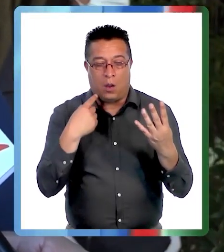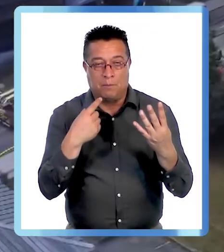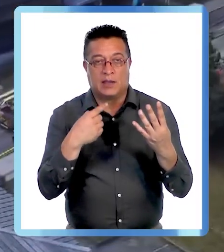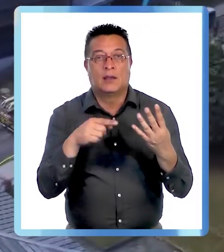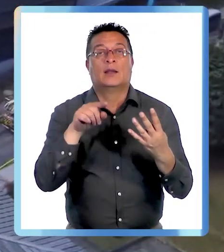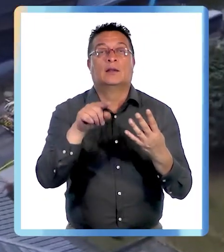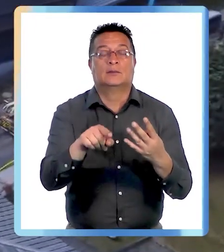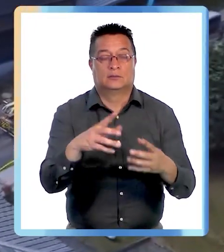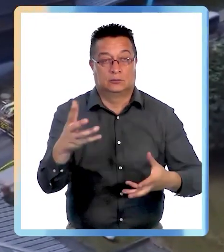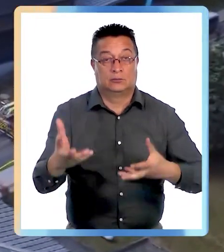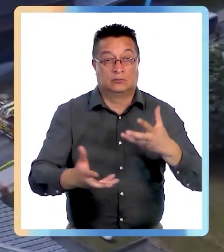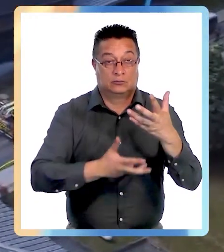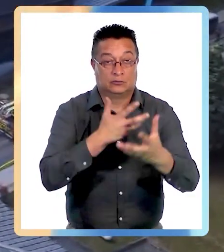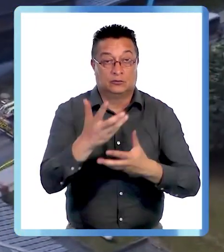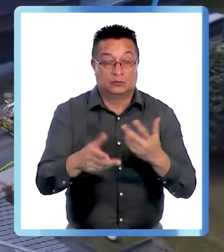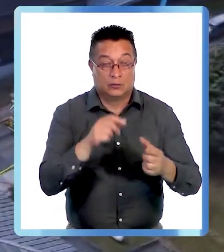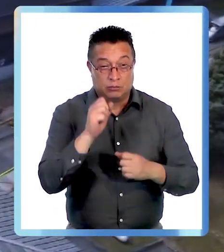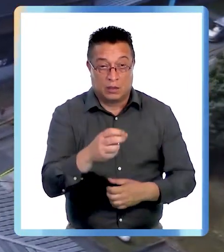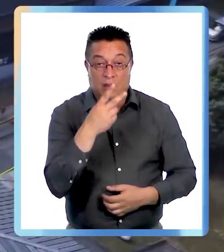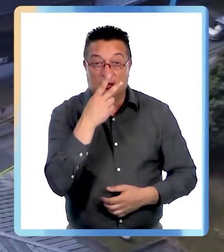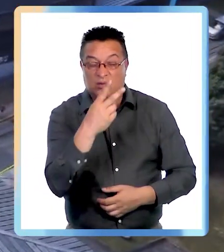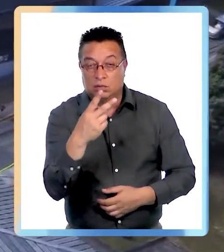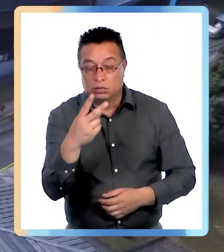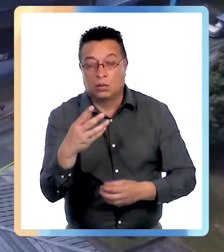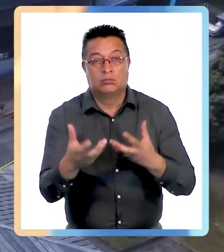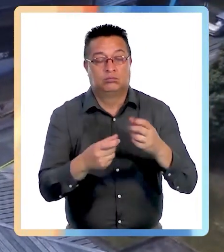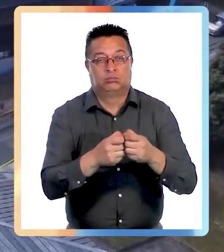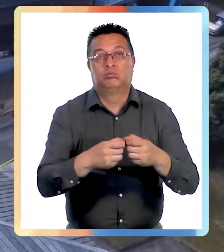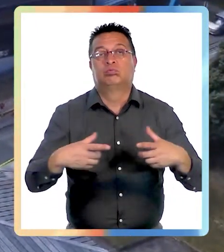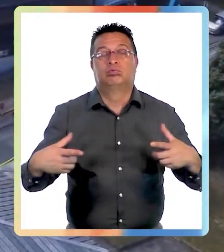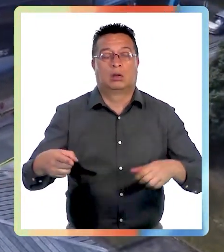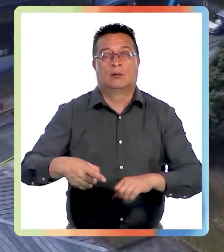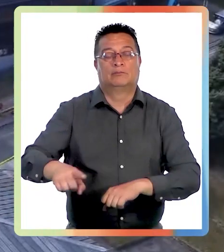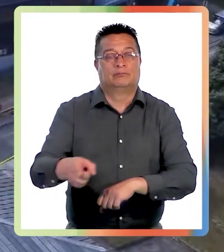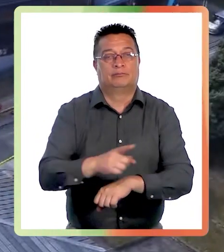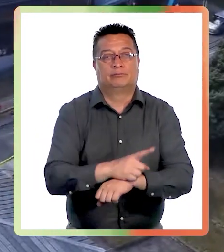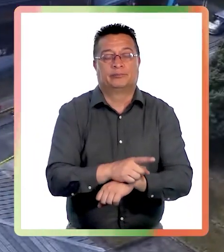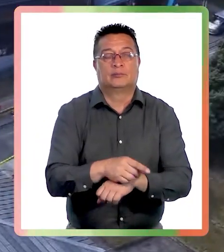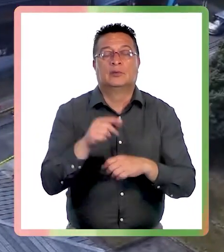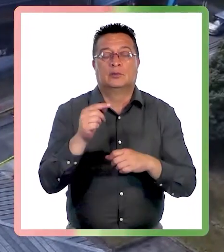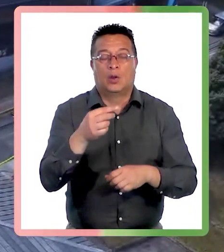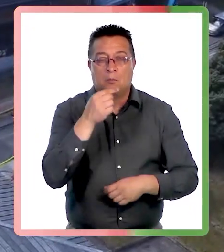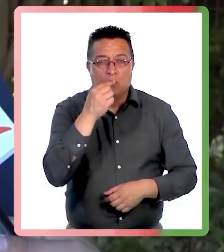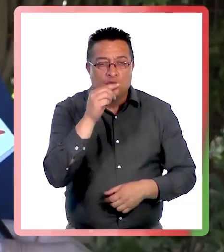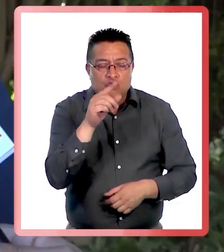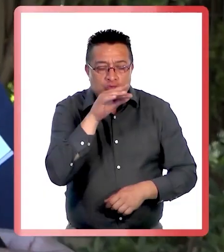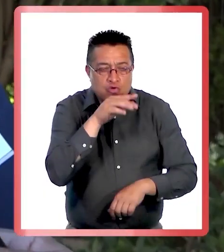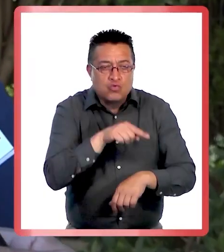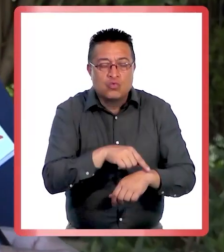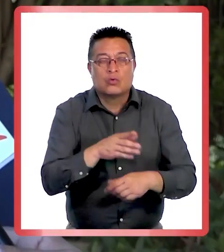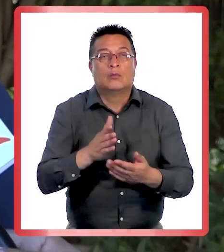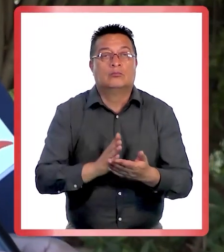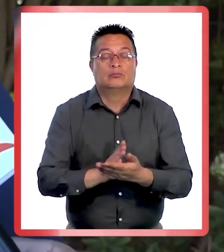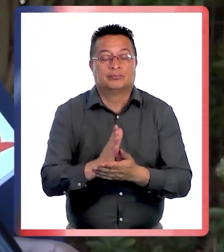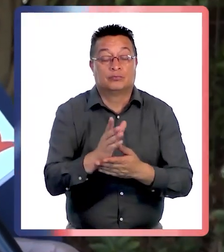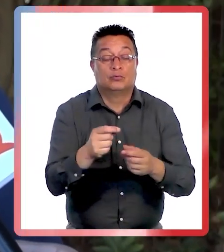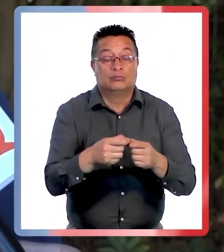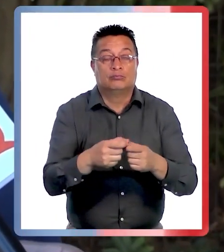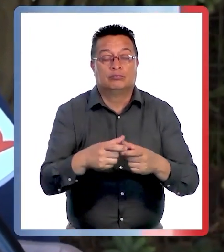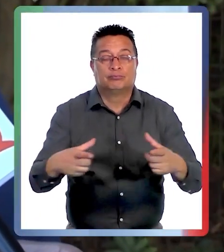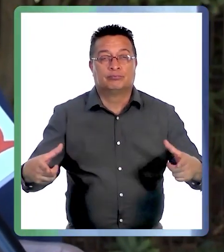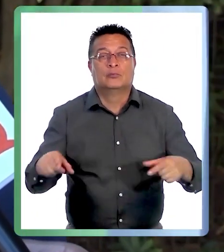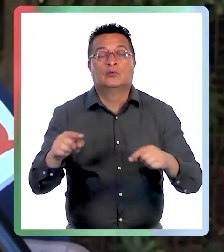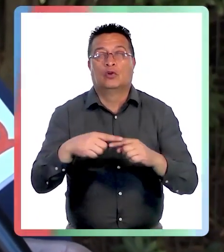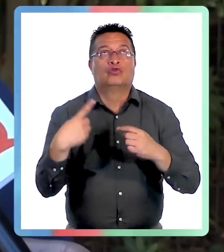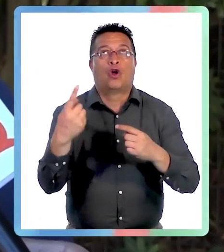hombres. En principio este fuego, lo que pudimos observar, se propagó de manera instantánea. Fue una cosa de minutos que partió con un